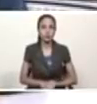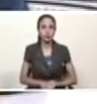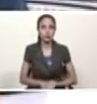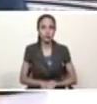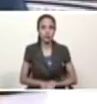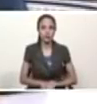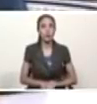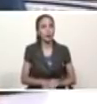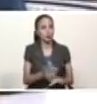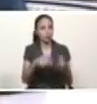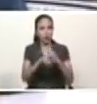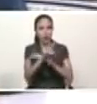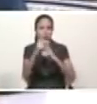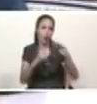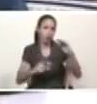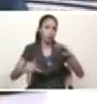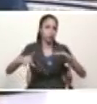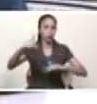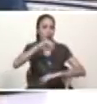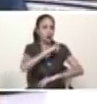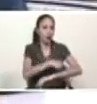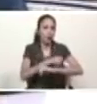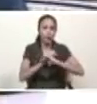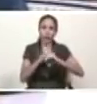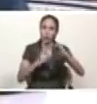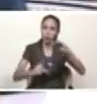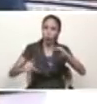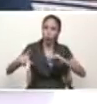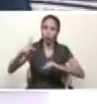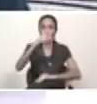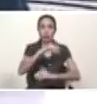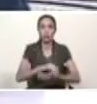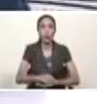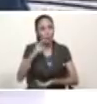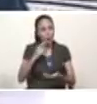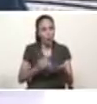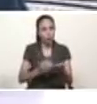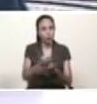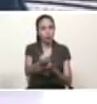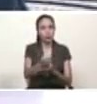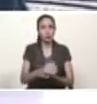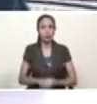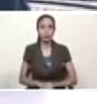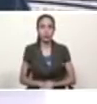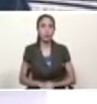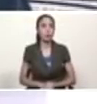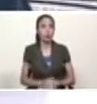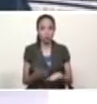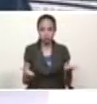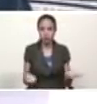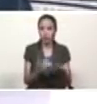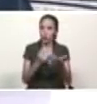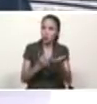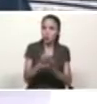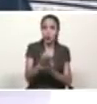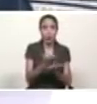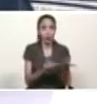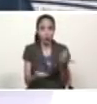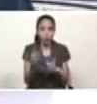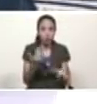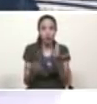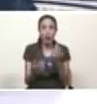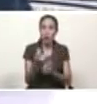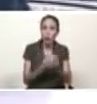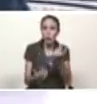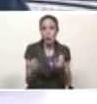Venezuela potencia a la Venezuela productiva vamos a continuar dentro del rumbo de la agenda económica bolivariana